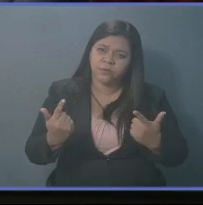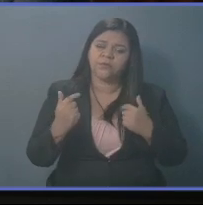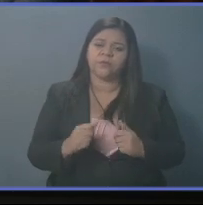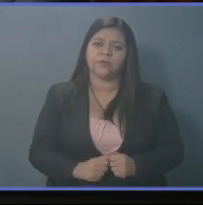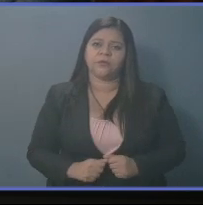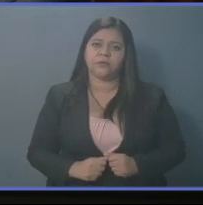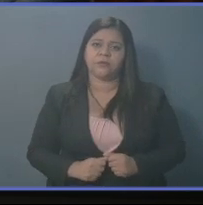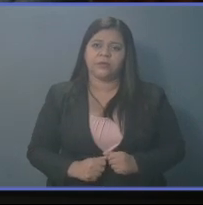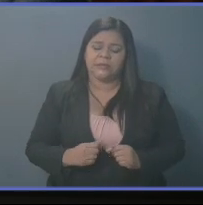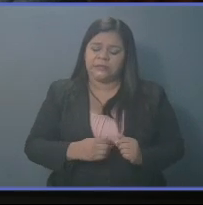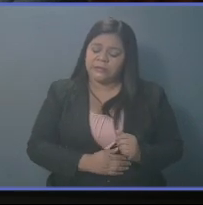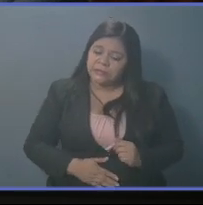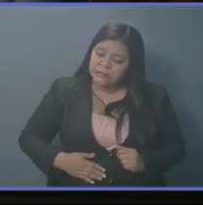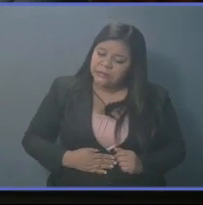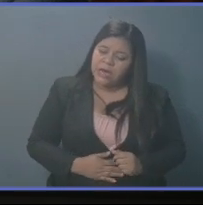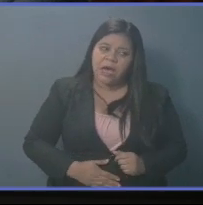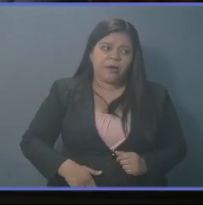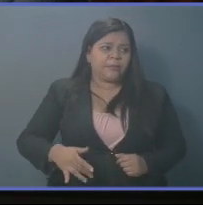Encierro.